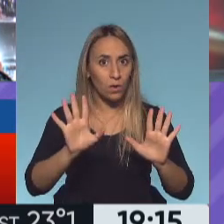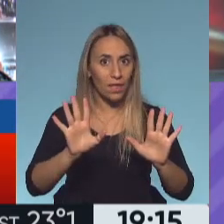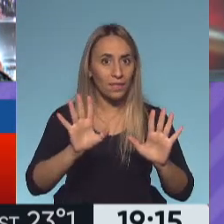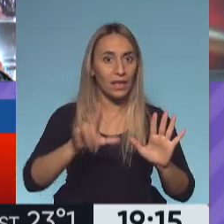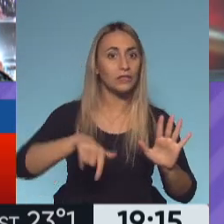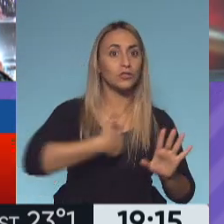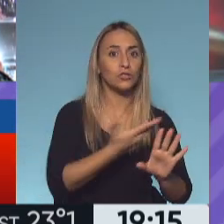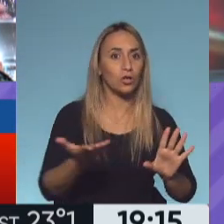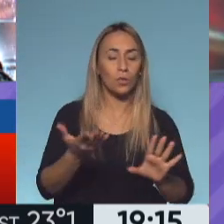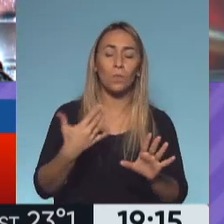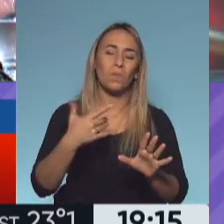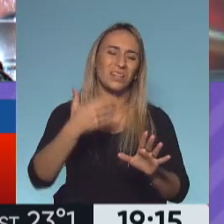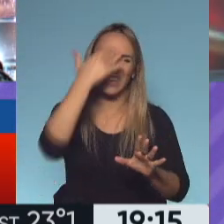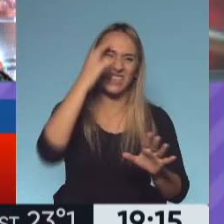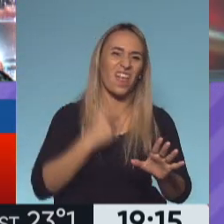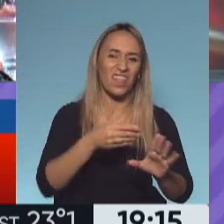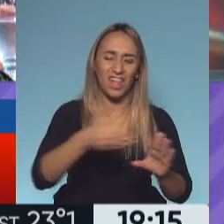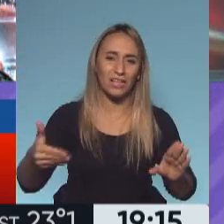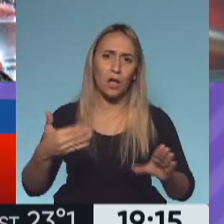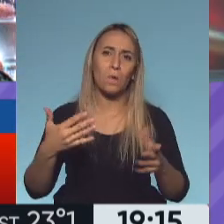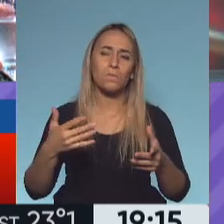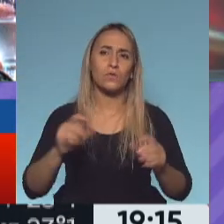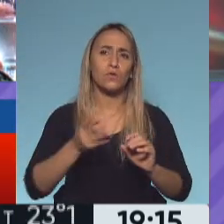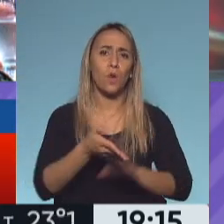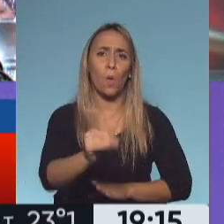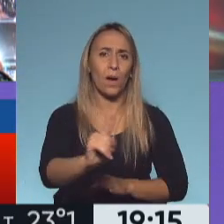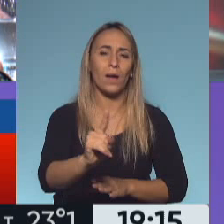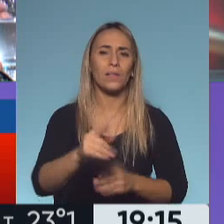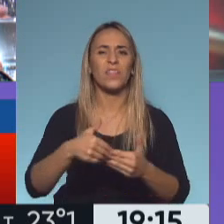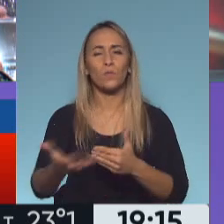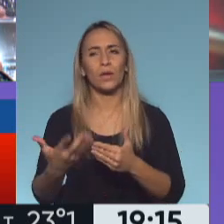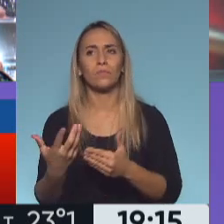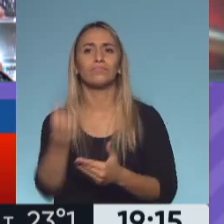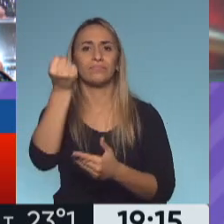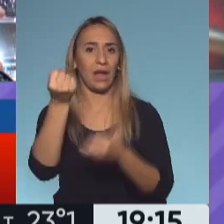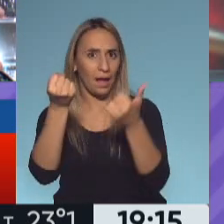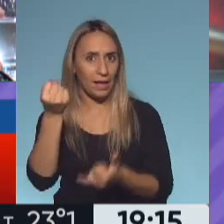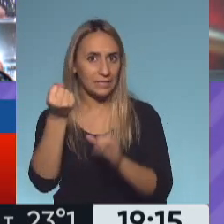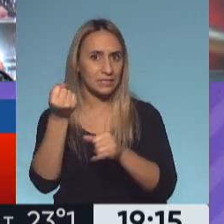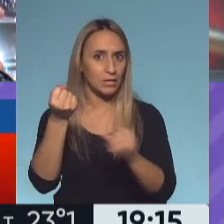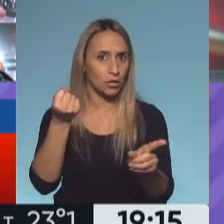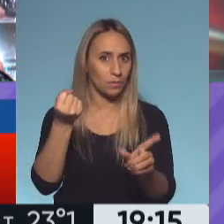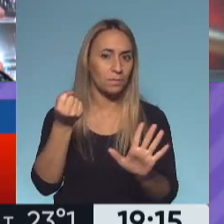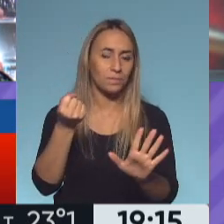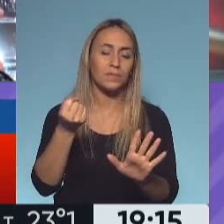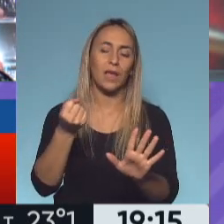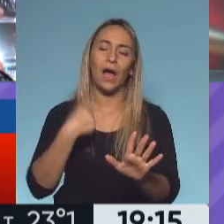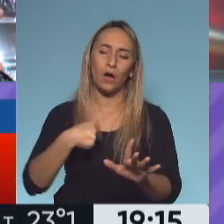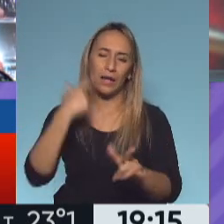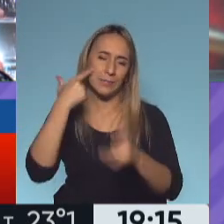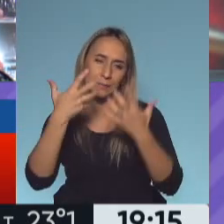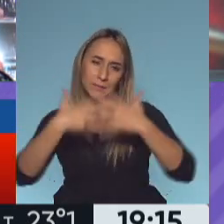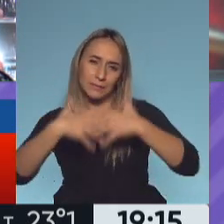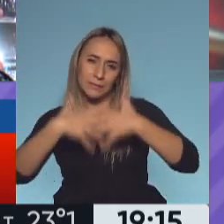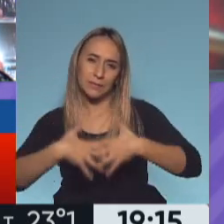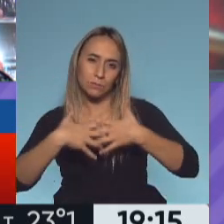si ese es un daño irreversible. La respuesta parece estar en el sentido común y es desde ese sentido común que se empieza a encarar